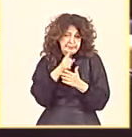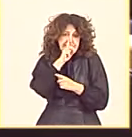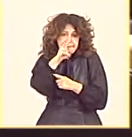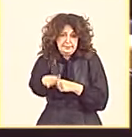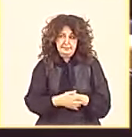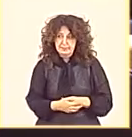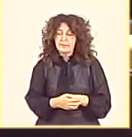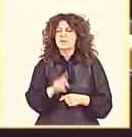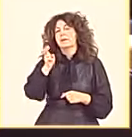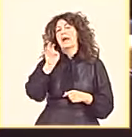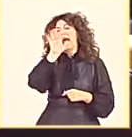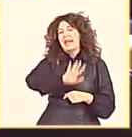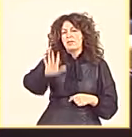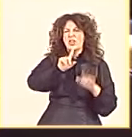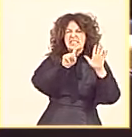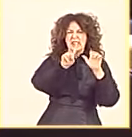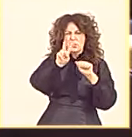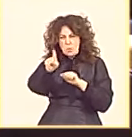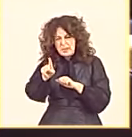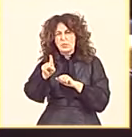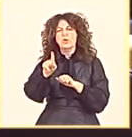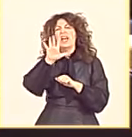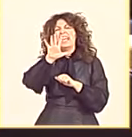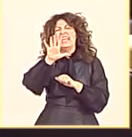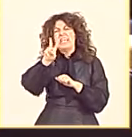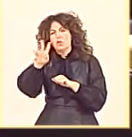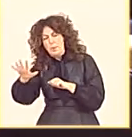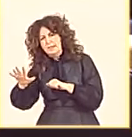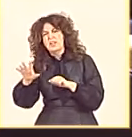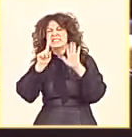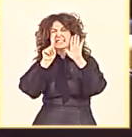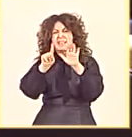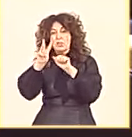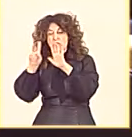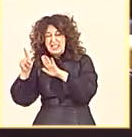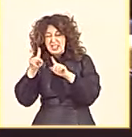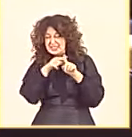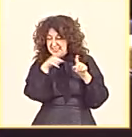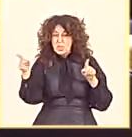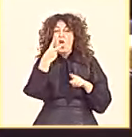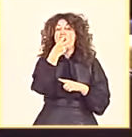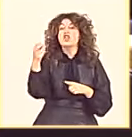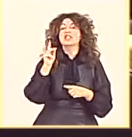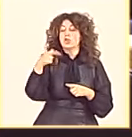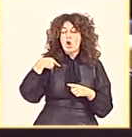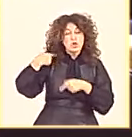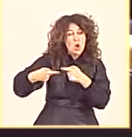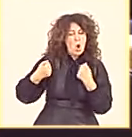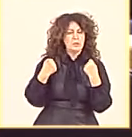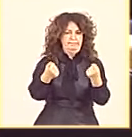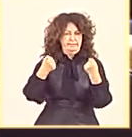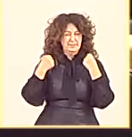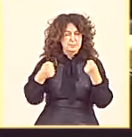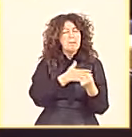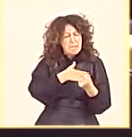Nacionales 621, 625, 536. En total, 200 kilómetros. Por algunas de ellas tengo que ir yo diariamente. Me gustaría que las